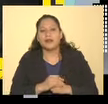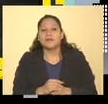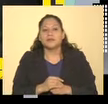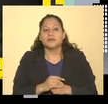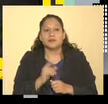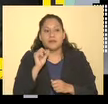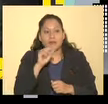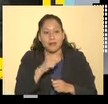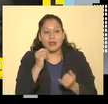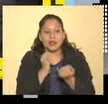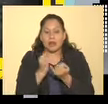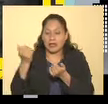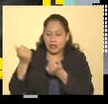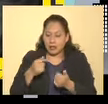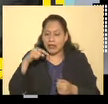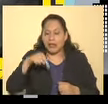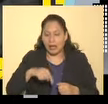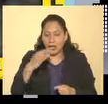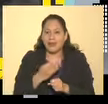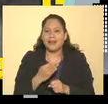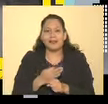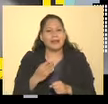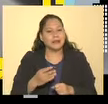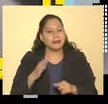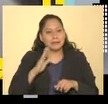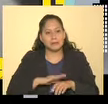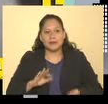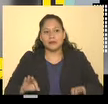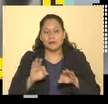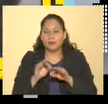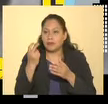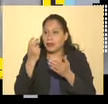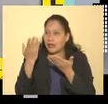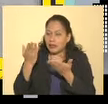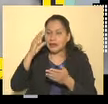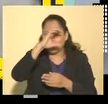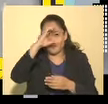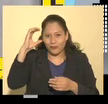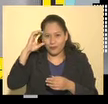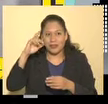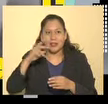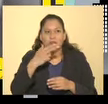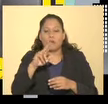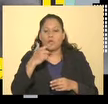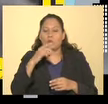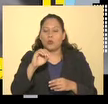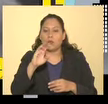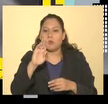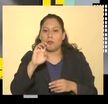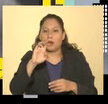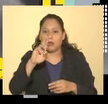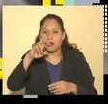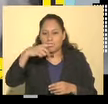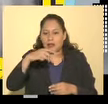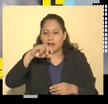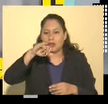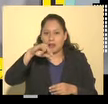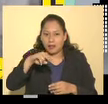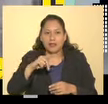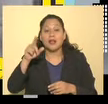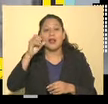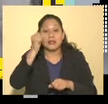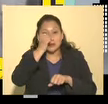precisamente nos encontramos aquí en un momento histórico con esta fotografía. Donde está Hugo B. de Margaen con él. qué era